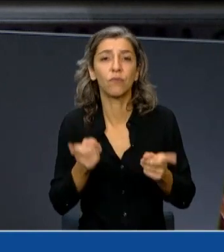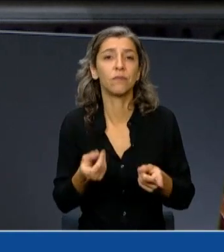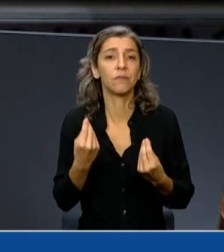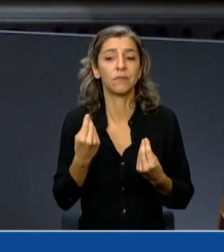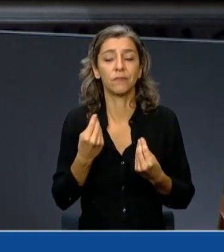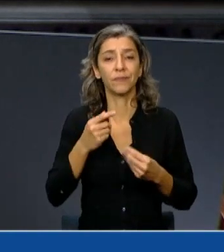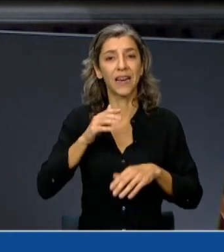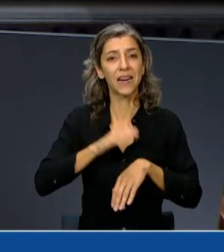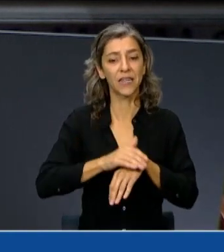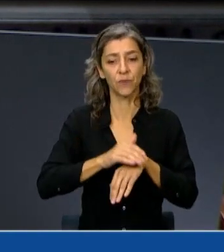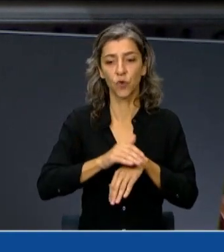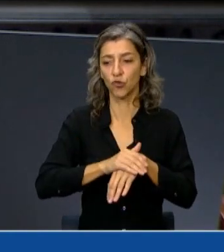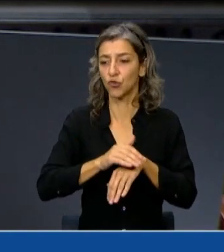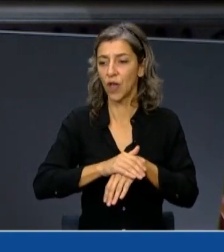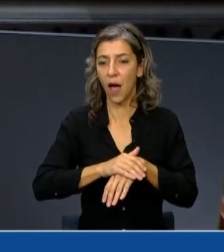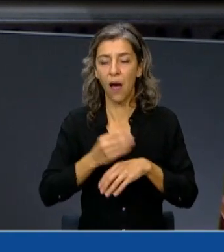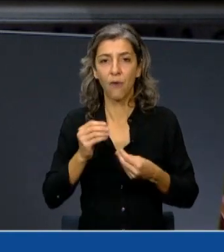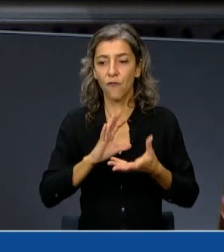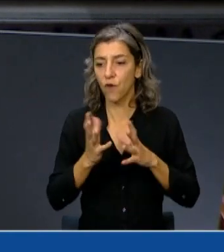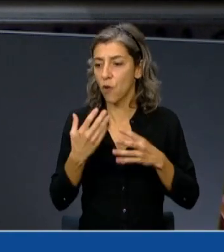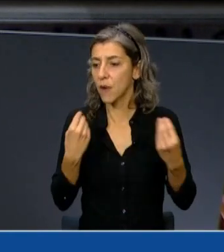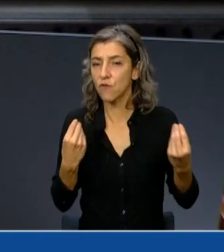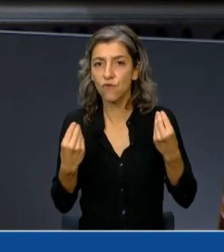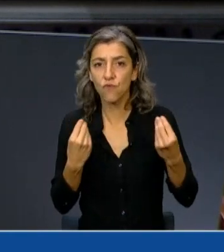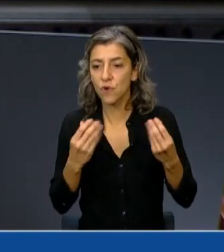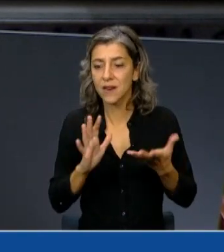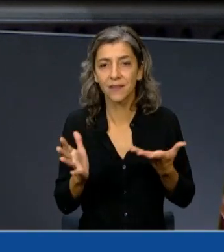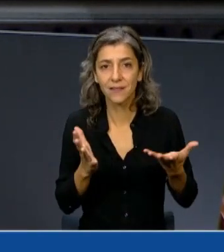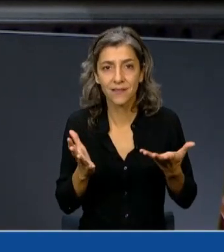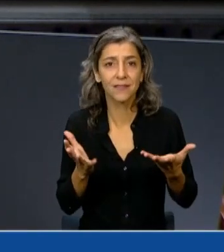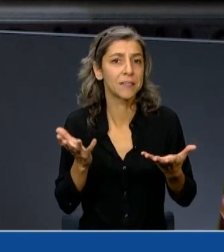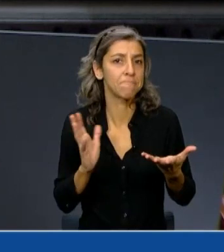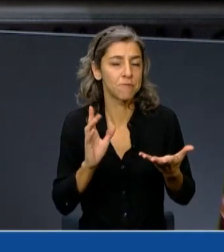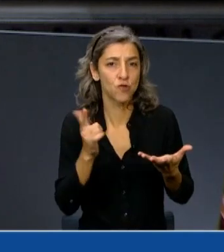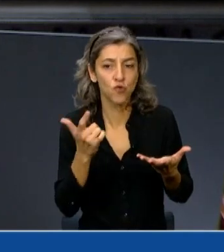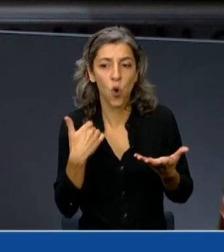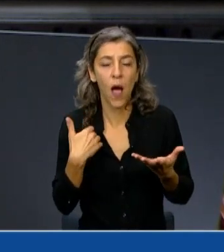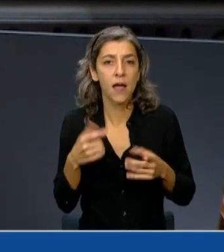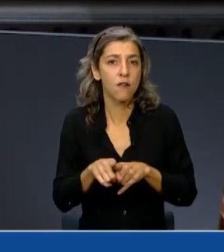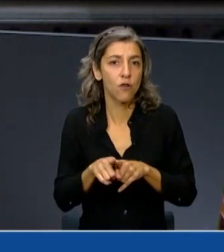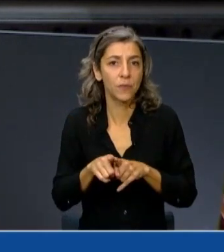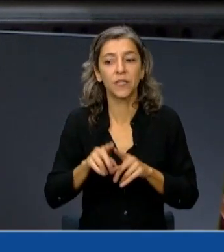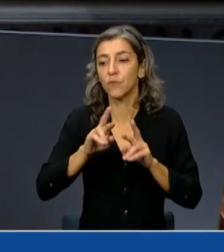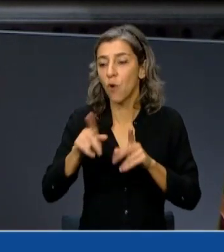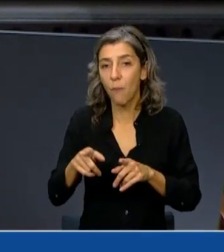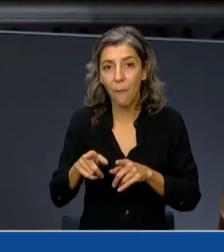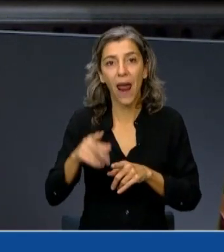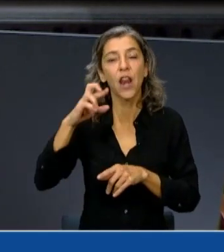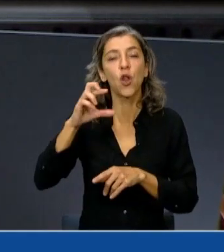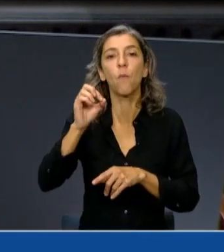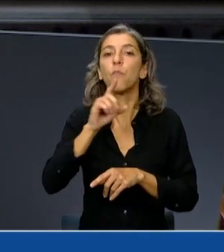o dónde están destinados los planes potenciar trabajo en la provincia de Entre Ríos. Gracias, señor Ministro.